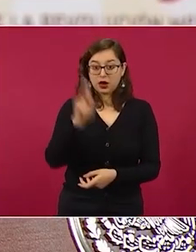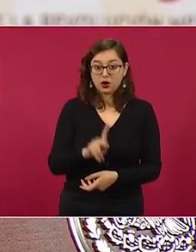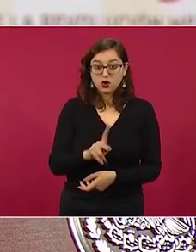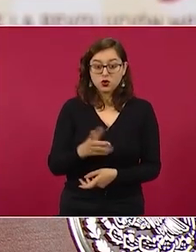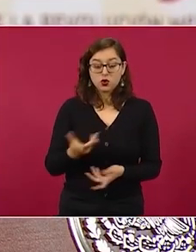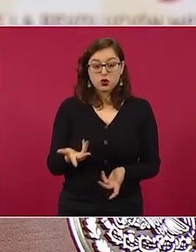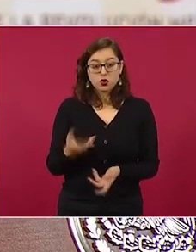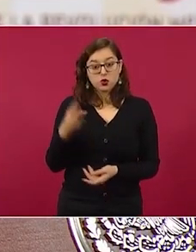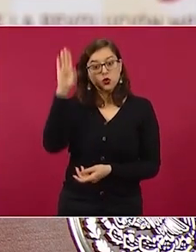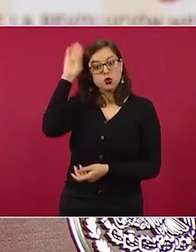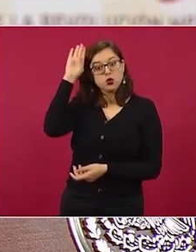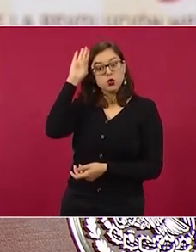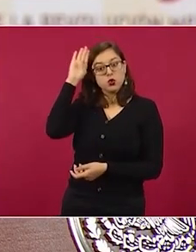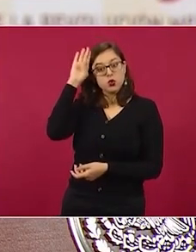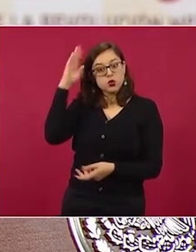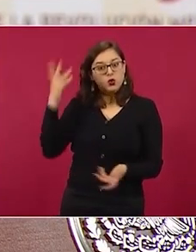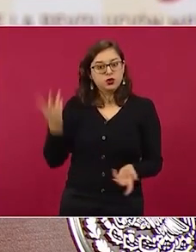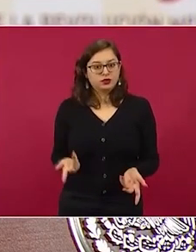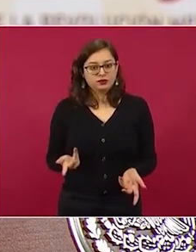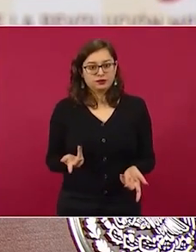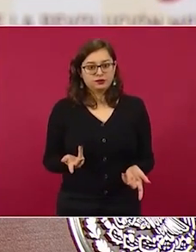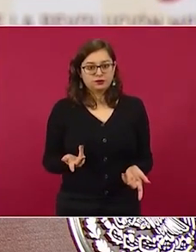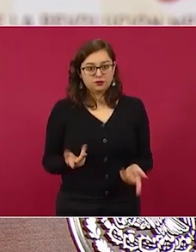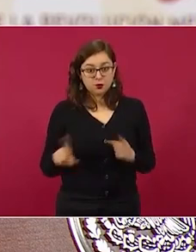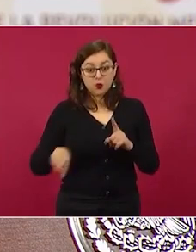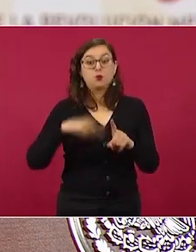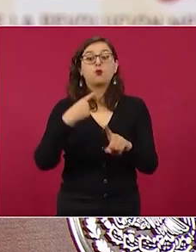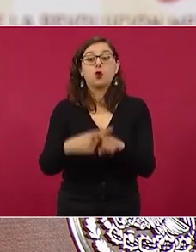Porque por razones políticas